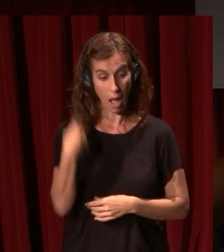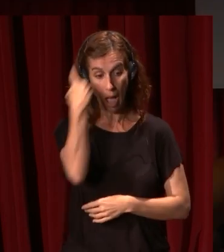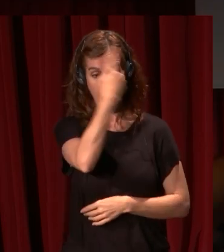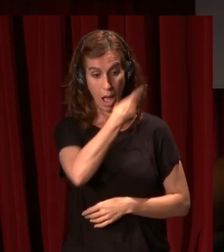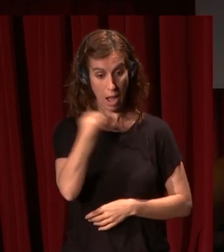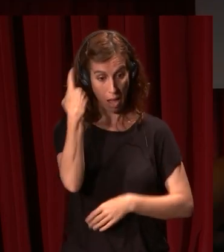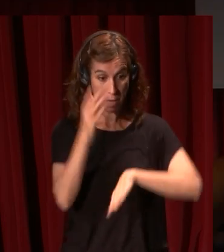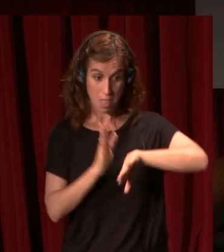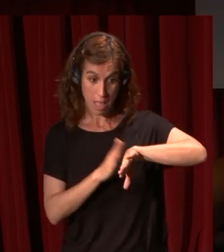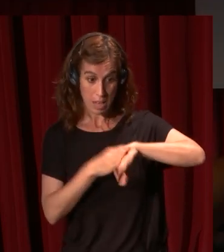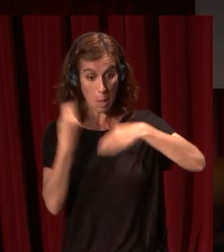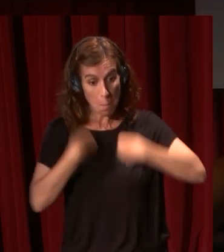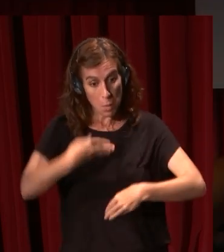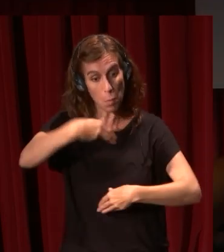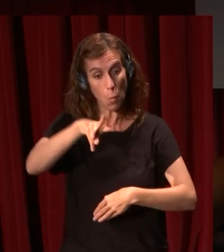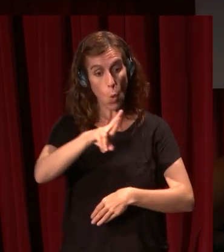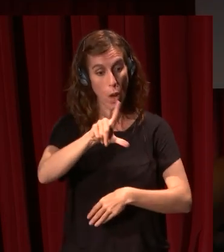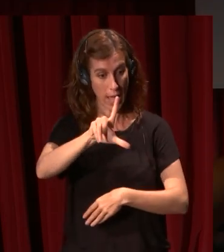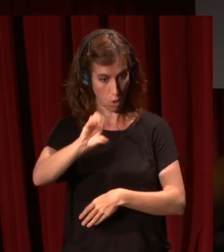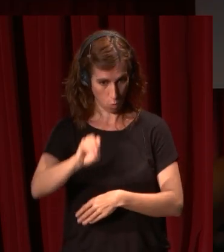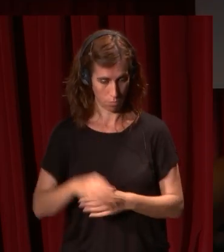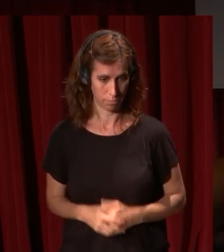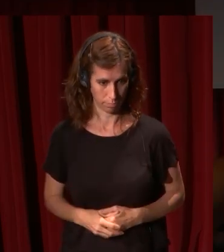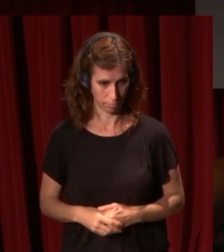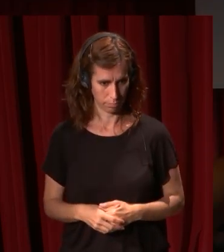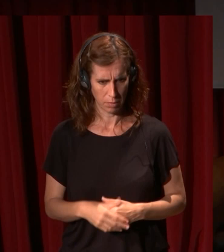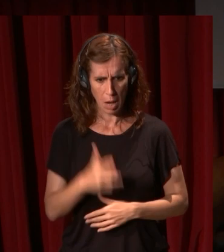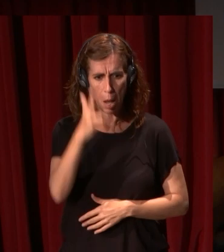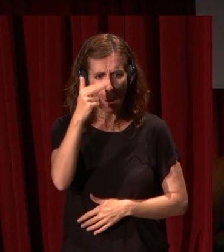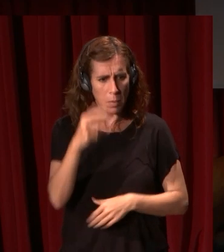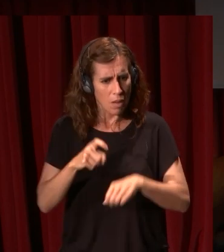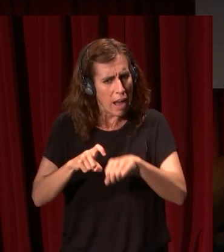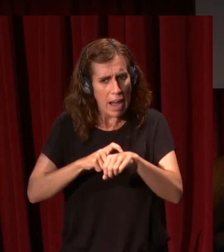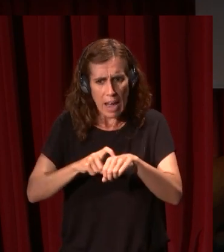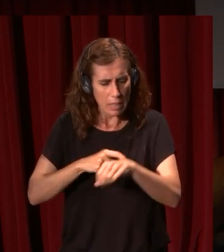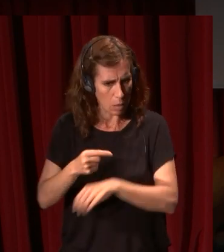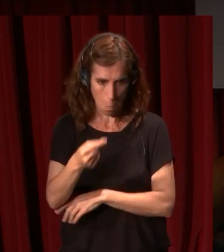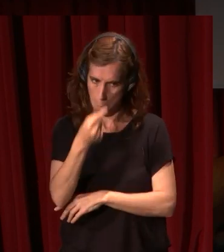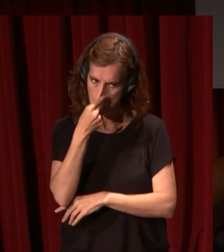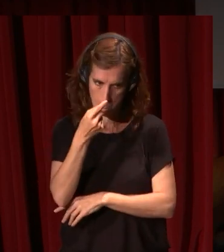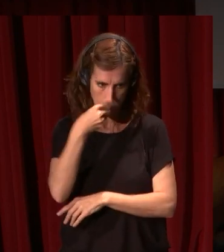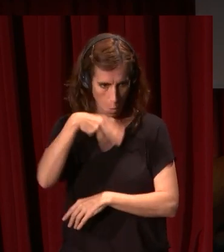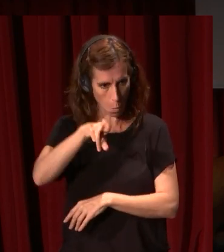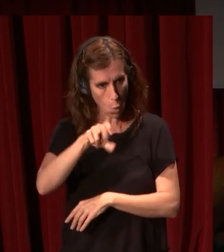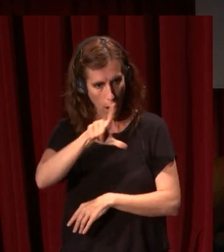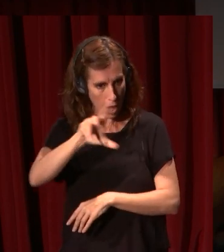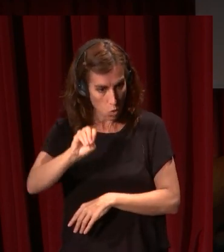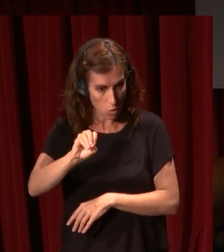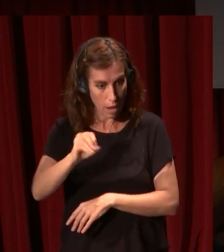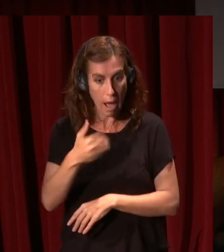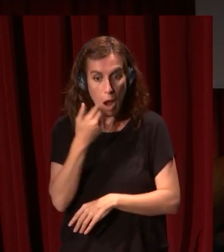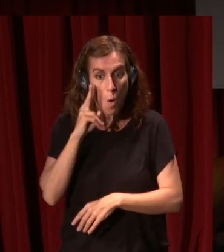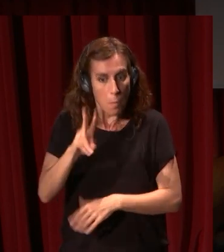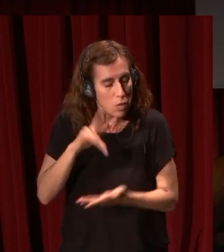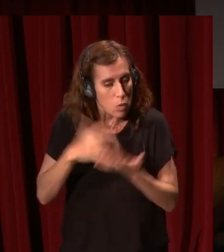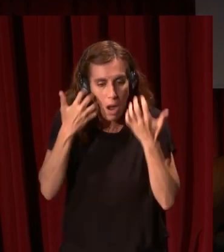cabeza de Murillo el mismo modelo que veis arriba a la izquierda bueno es una pintura insisto muy poco característica de Murillo si sale uno de este género muy rara